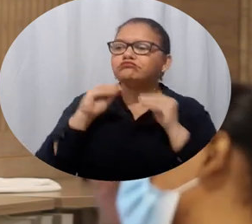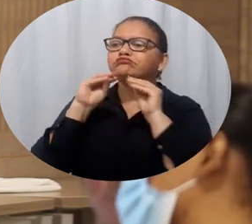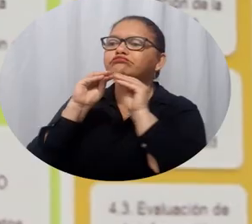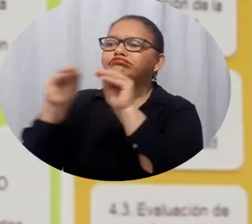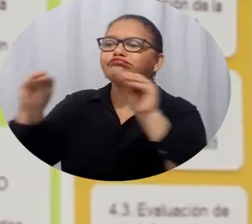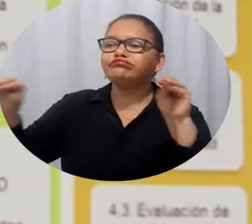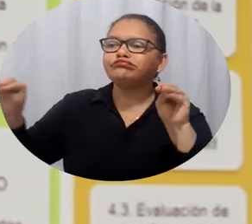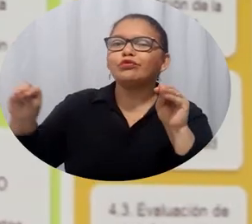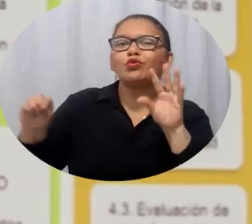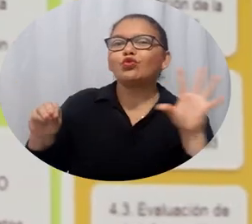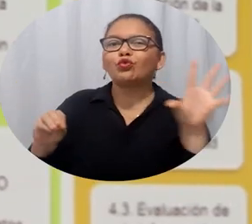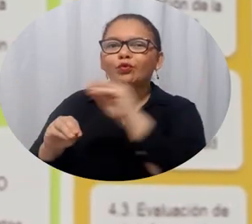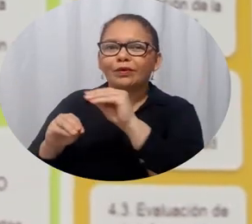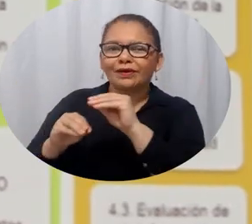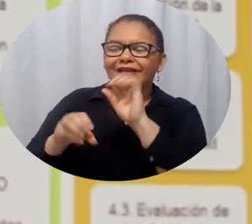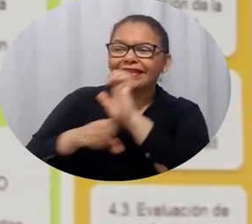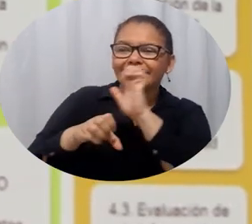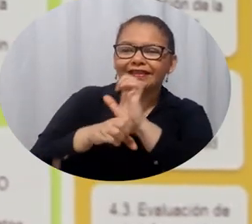Es decir,